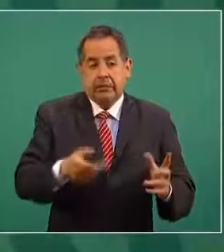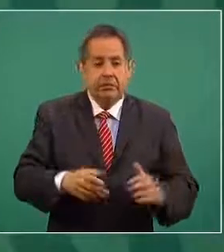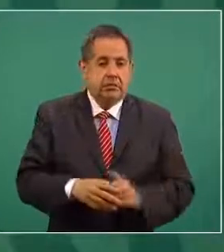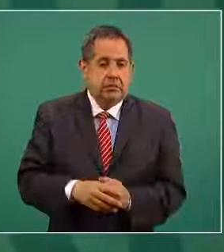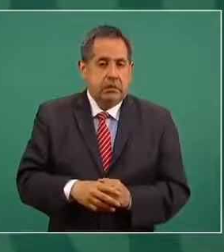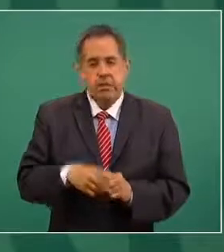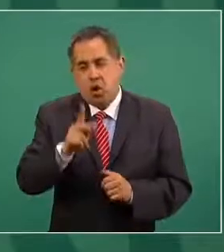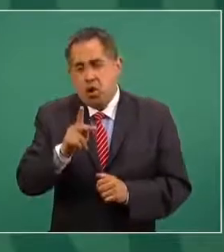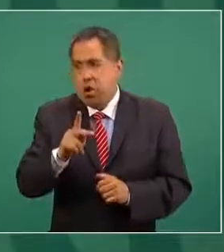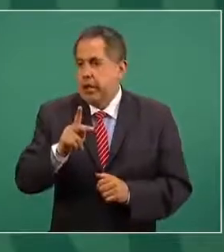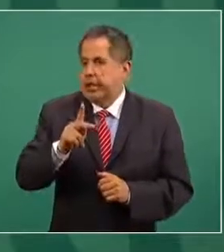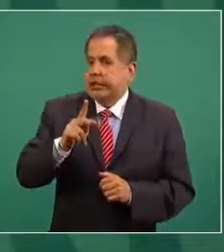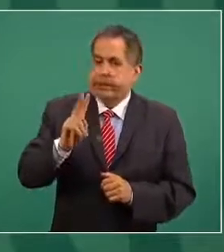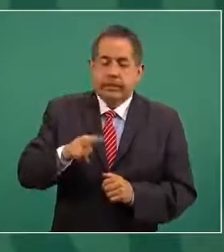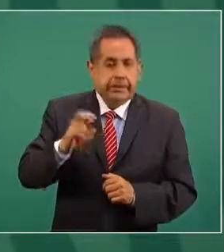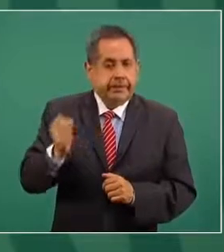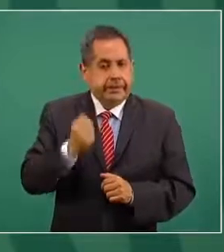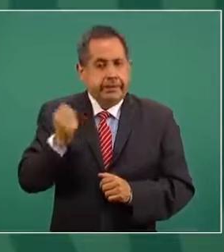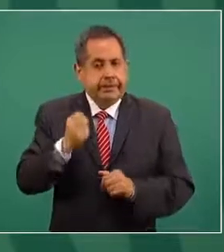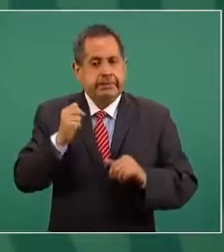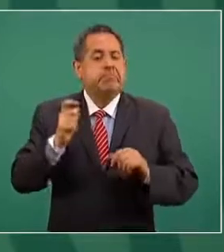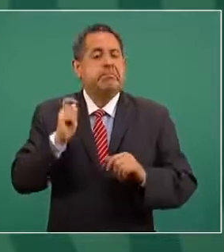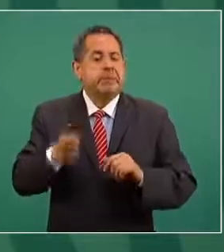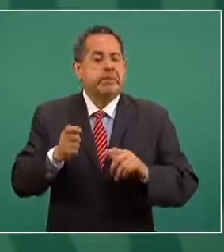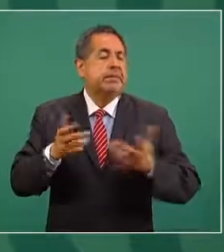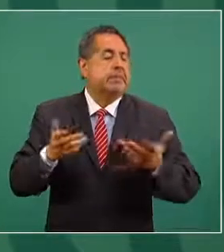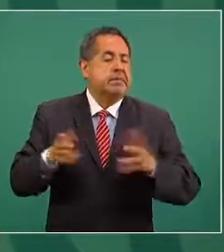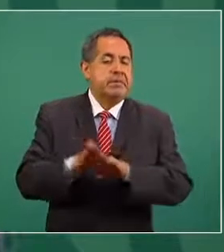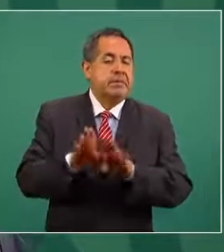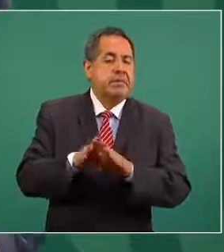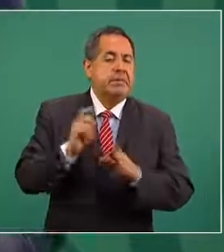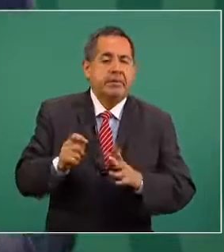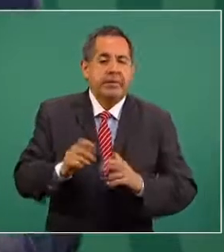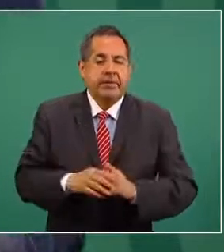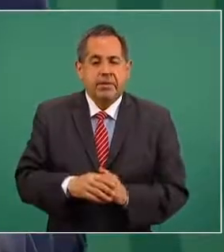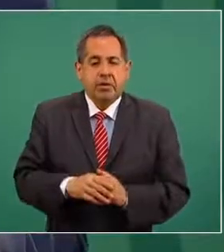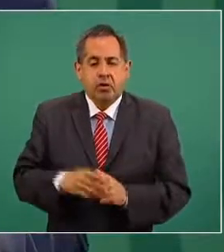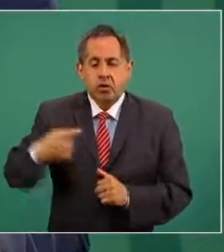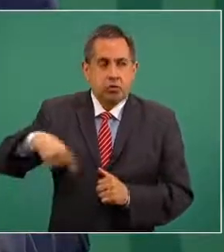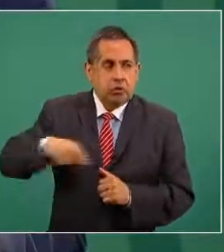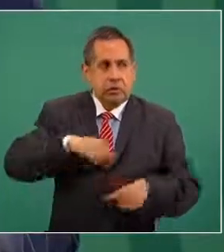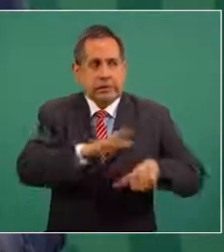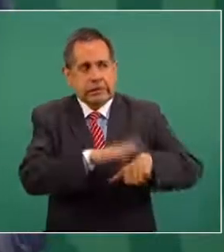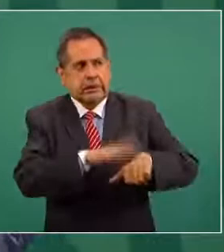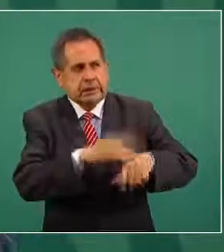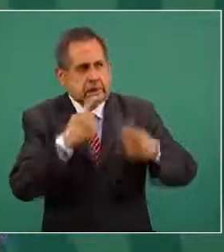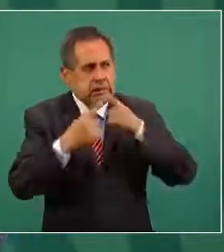Afortunadamente se corrigió